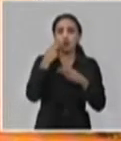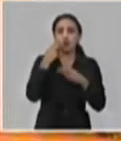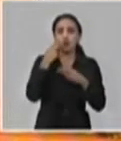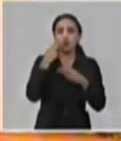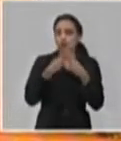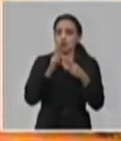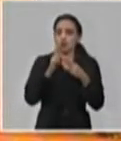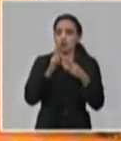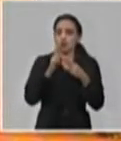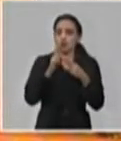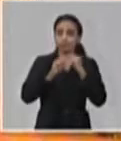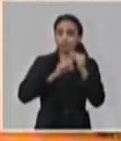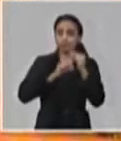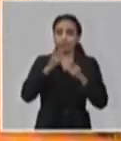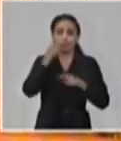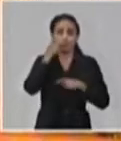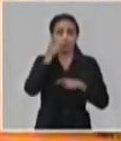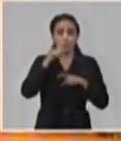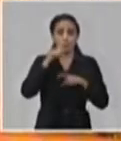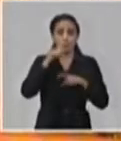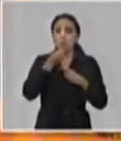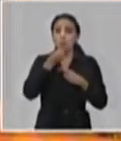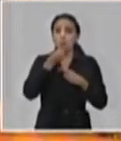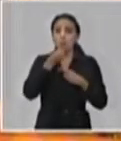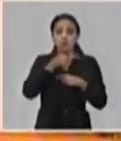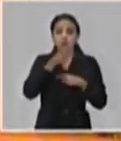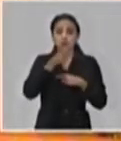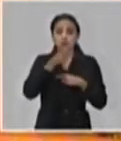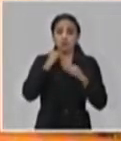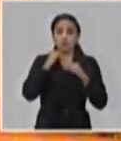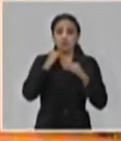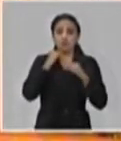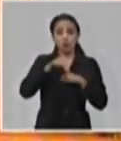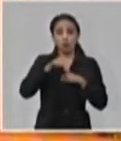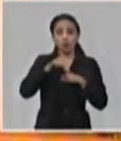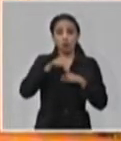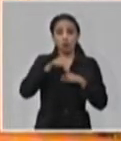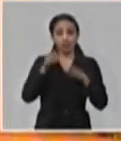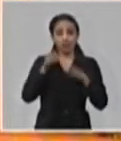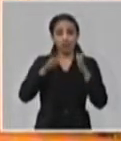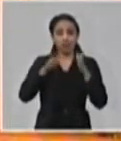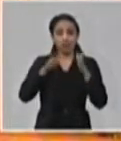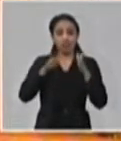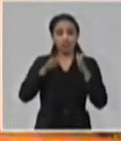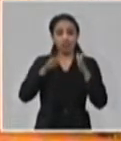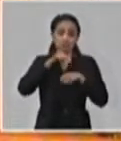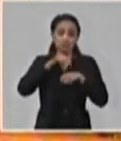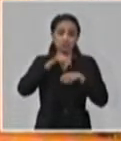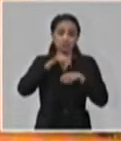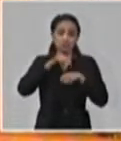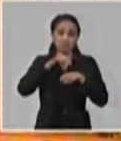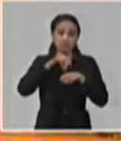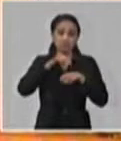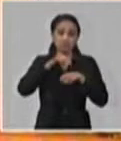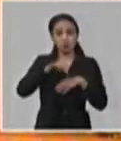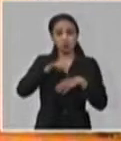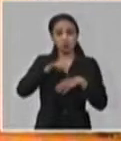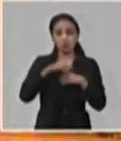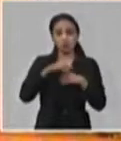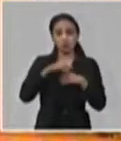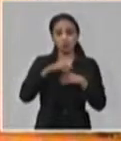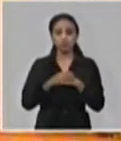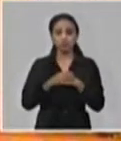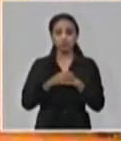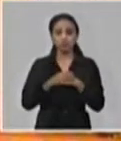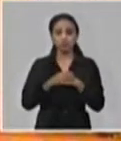cualquiera de estos virus puede dispararse, sobre todo en el periodo donde estamos. Y en esta vigilancia en fronteras